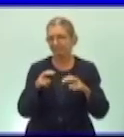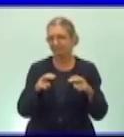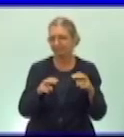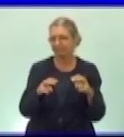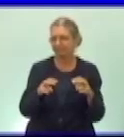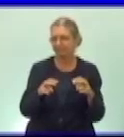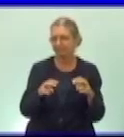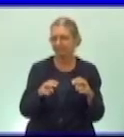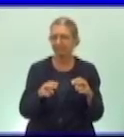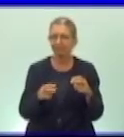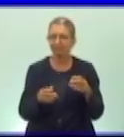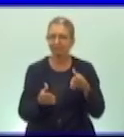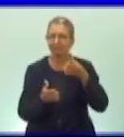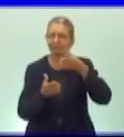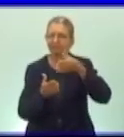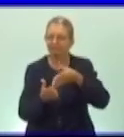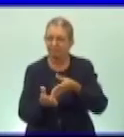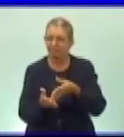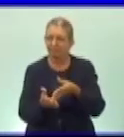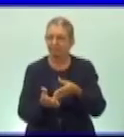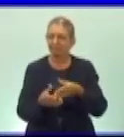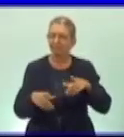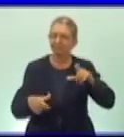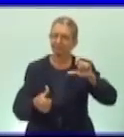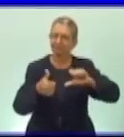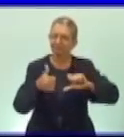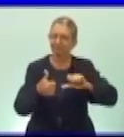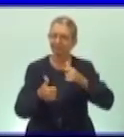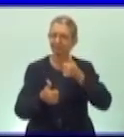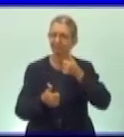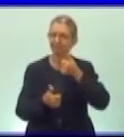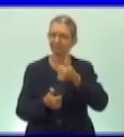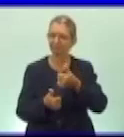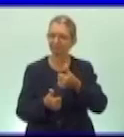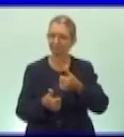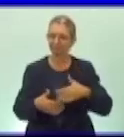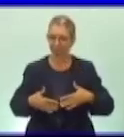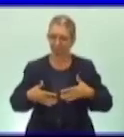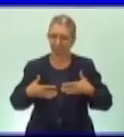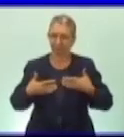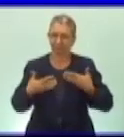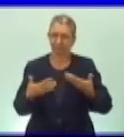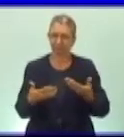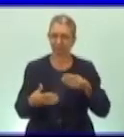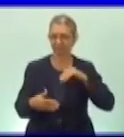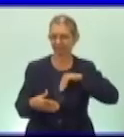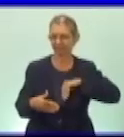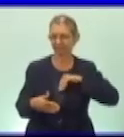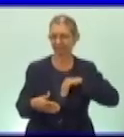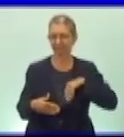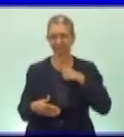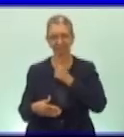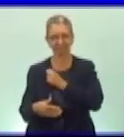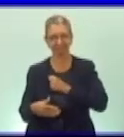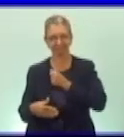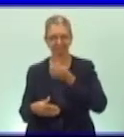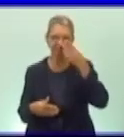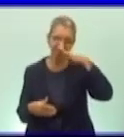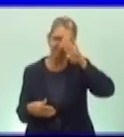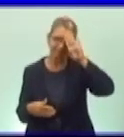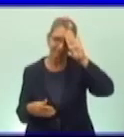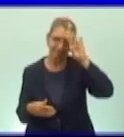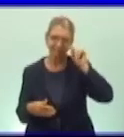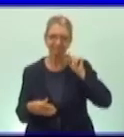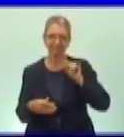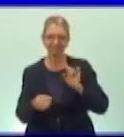conductas correctas, de actitudes en los alumnos, así como de sentimientos de amor hacia su patria, lo